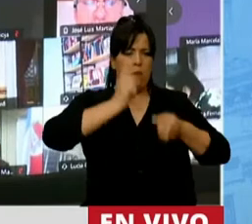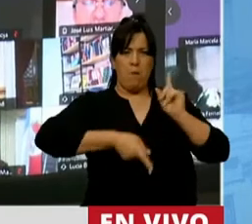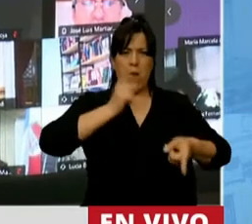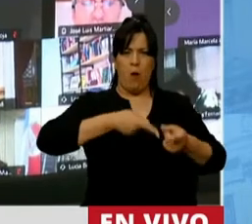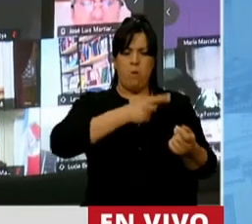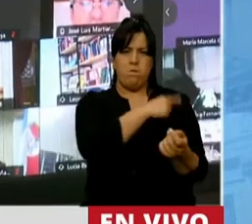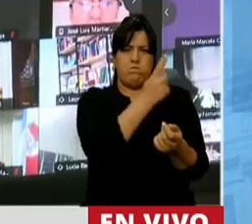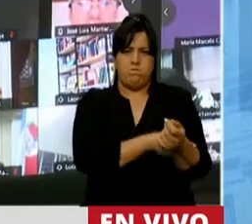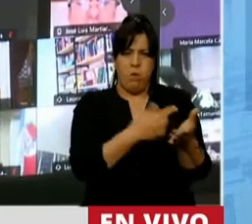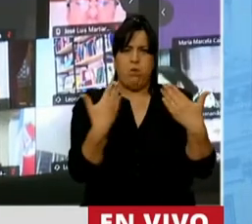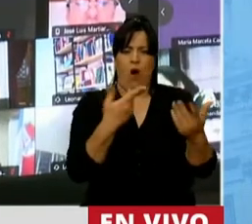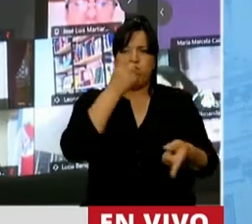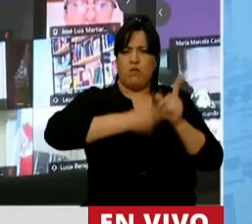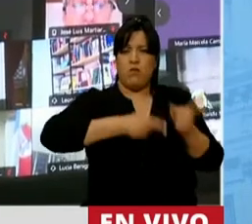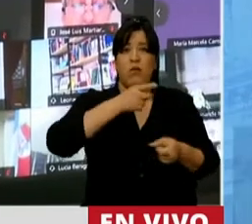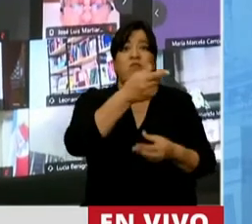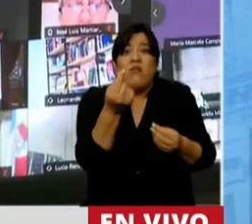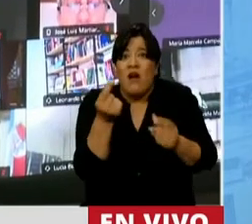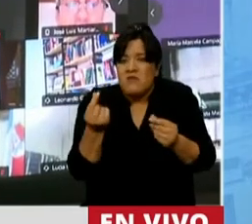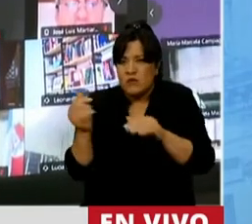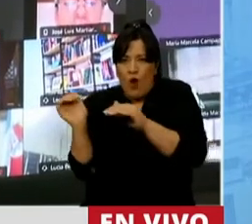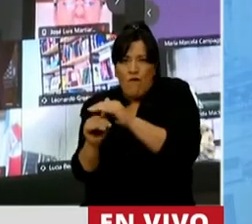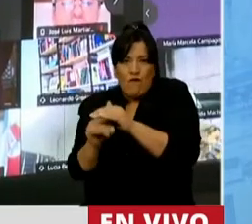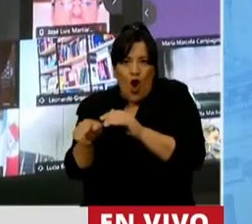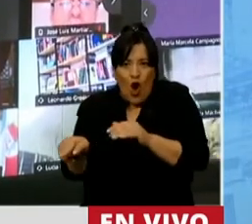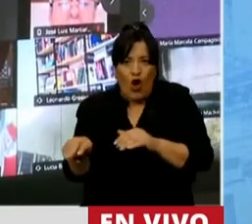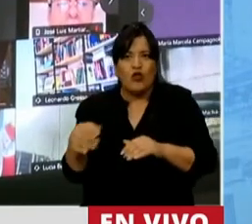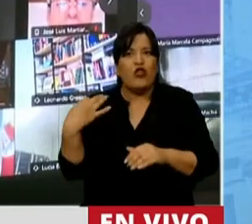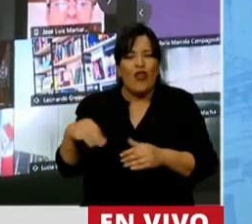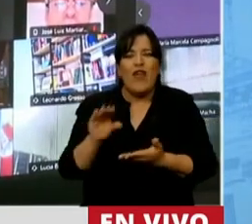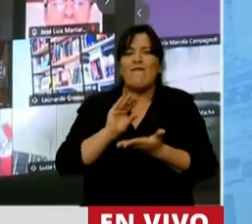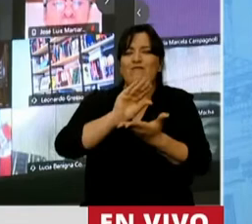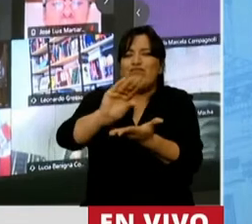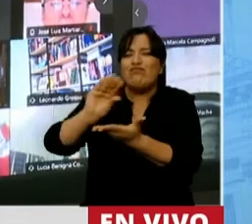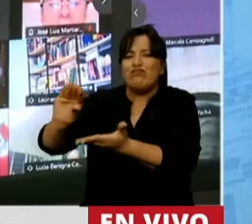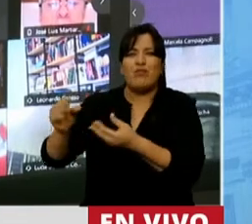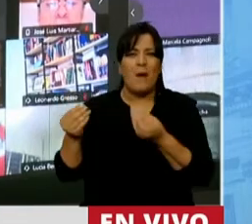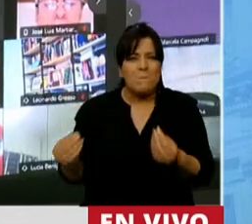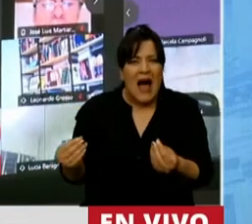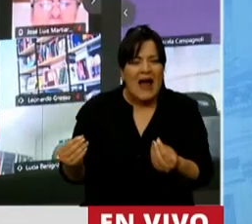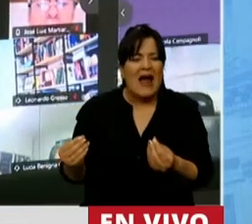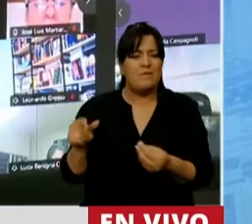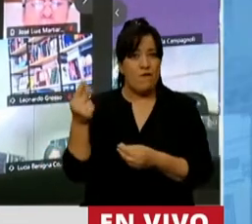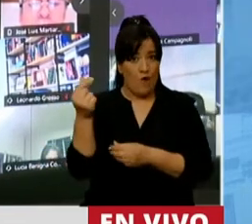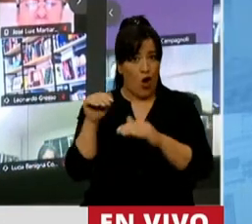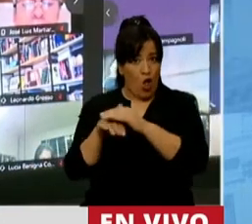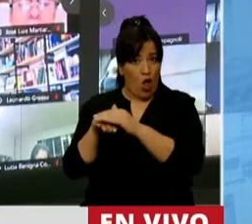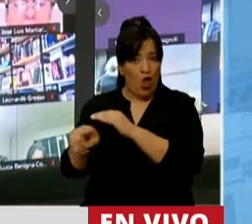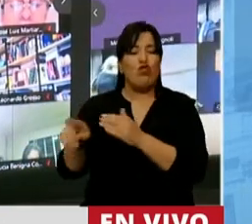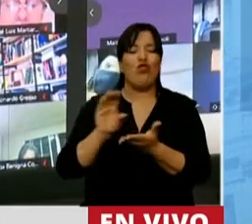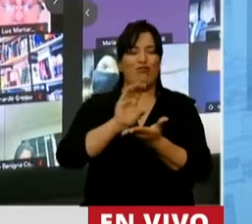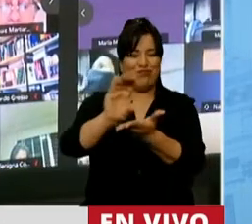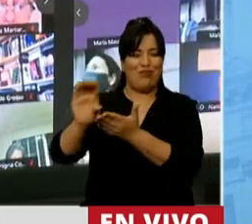uso discrecional de los fondos que tenemos que destinar y utilizar para llegar